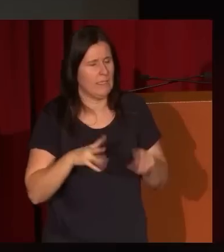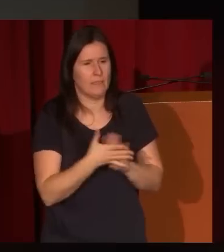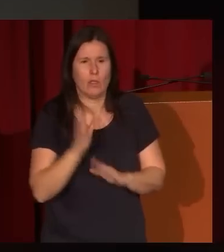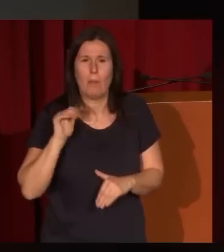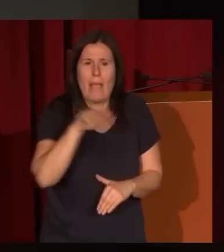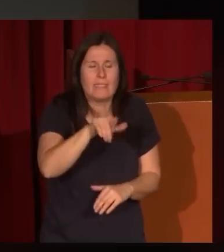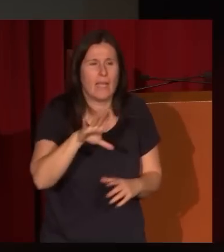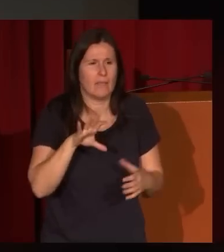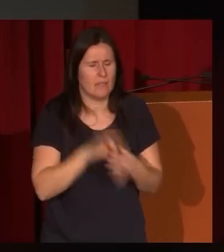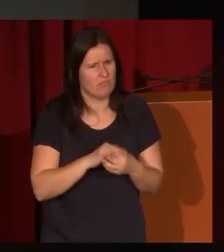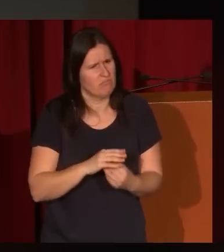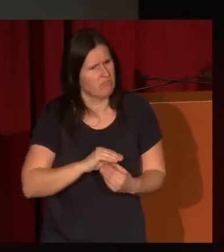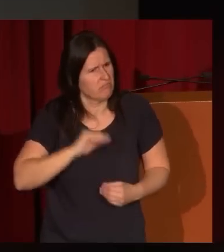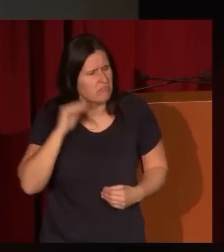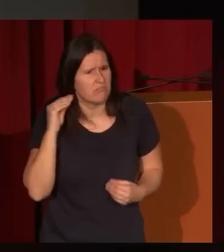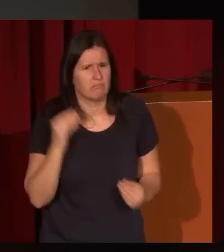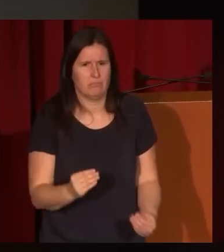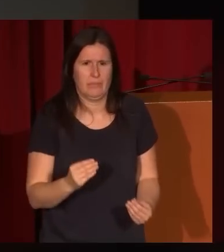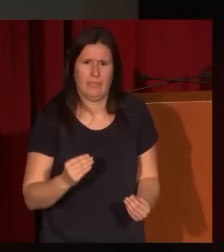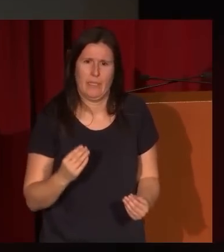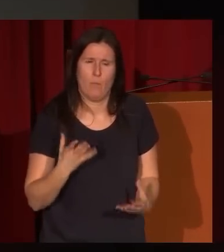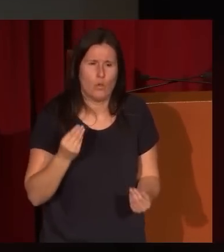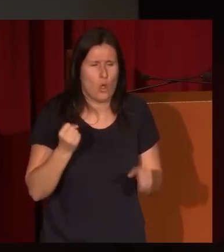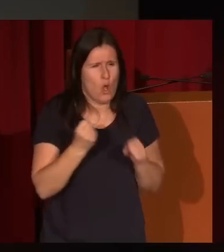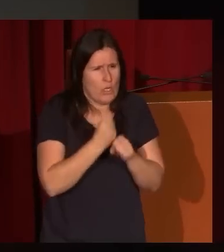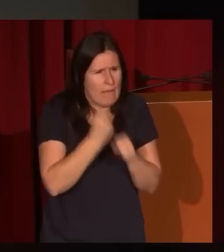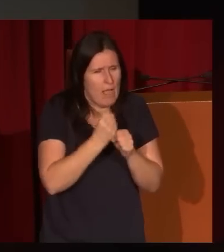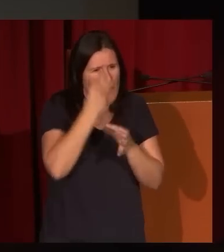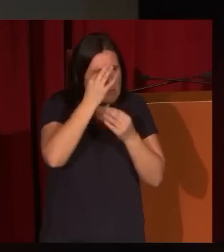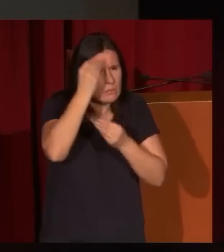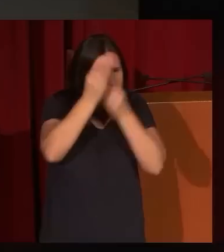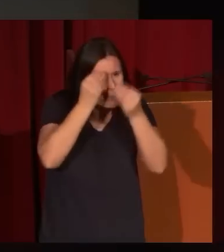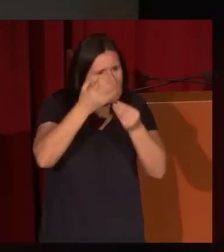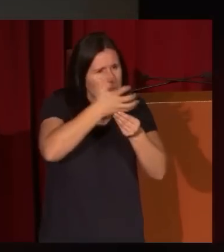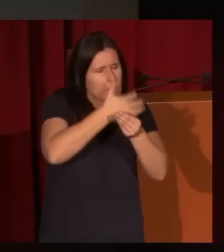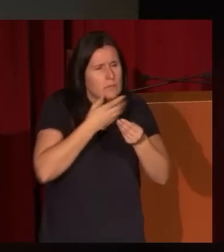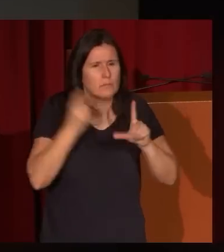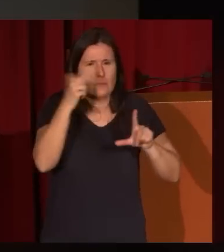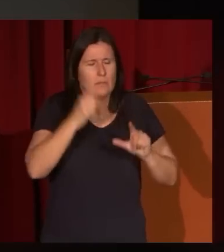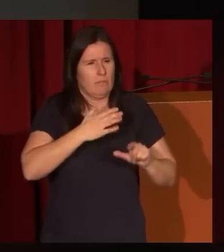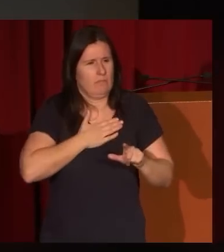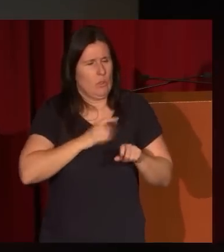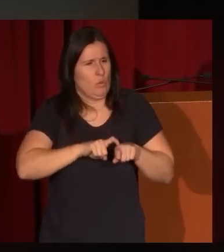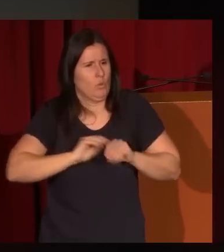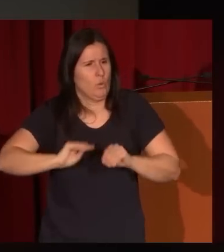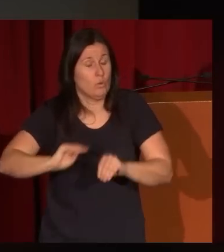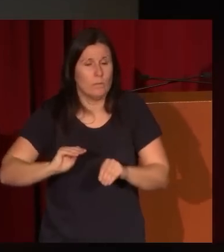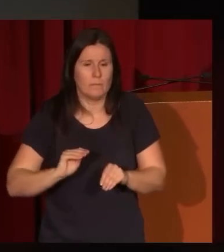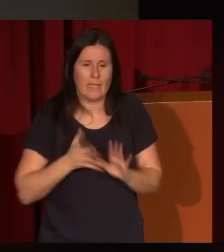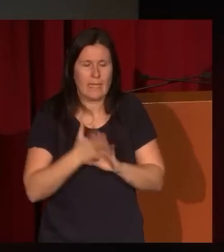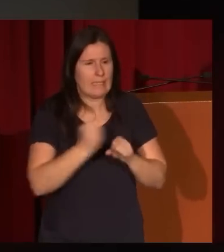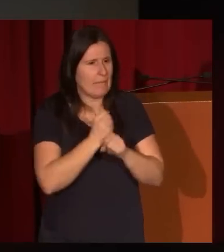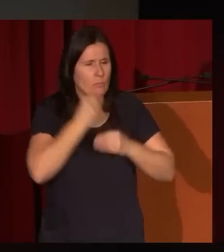son paisajes de mucha enjundia y de mucho trabajo y realmente de mucha aportación propia. Él se mueve